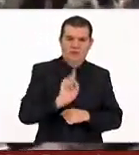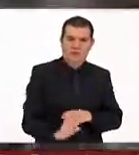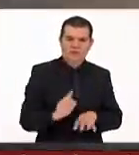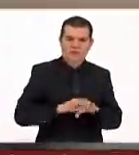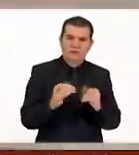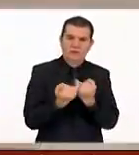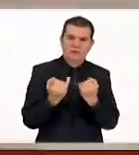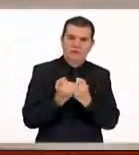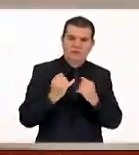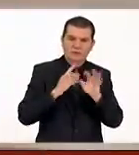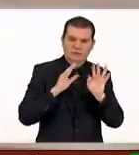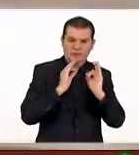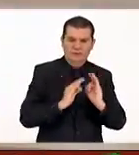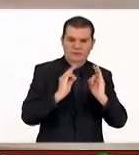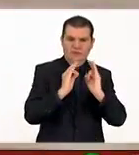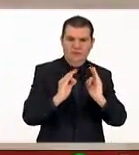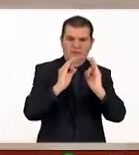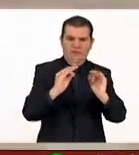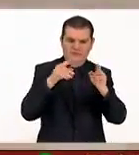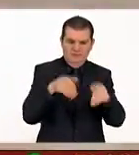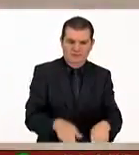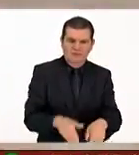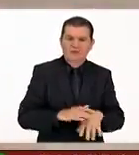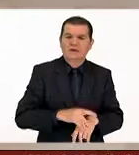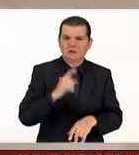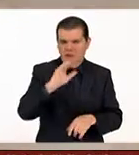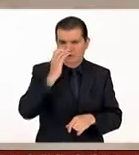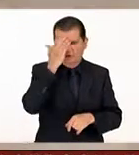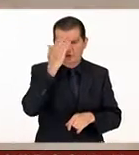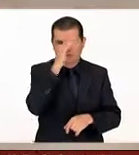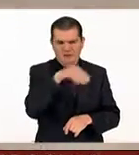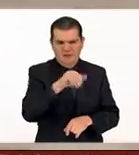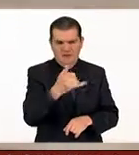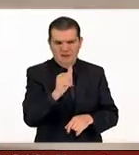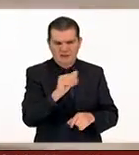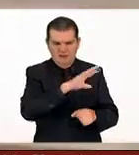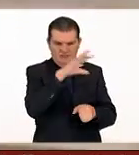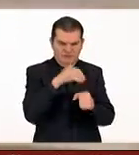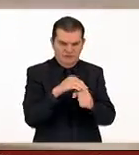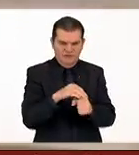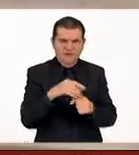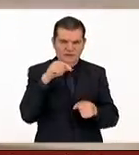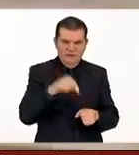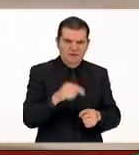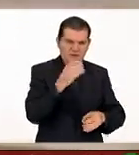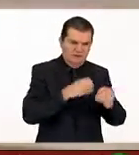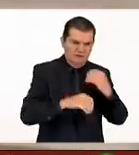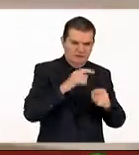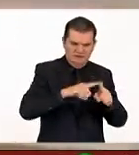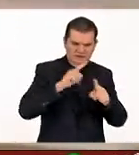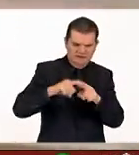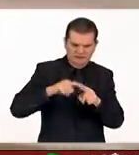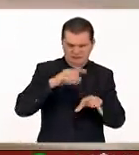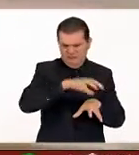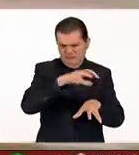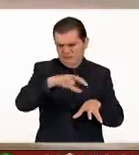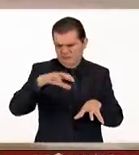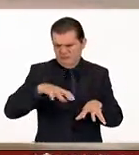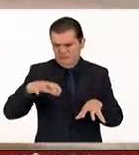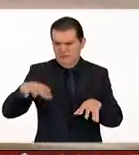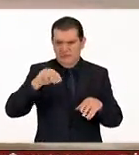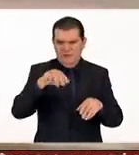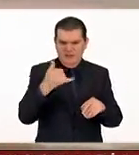funerarios. Es una exposición que permite conocer la cultura maya en su conjunto. Aquí hay obras de todas las épocas